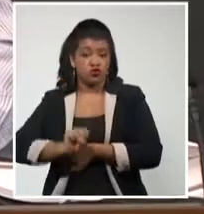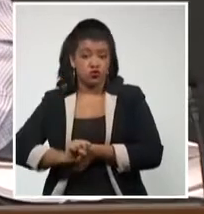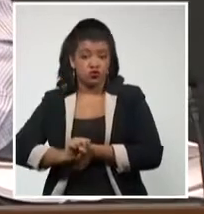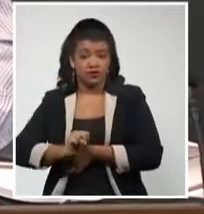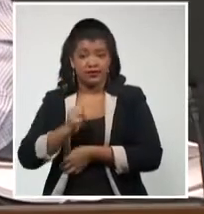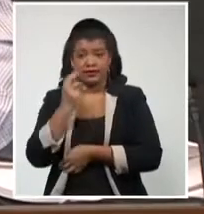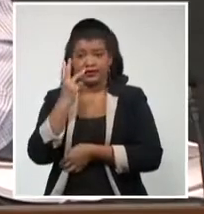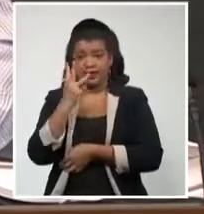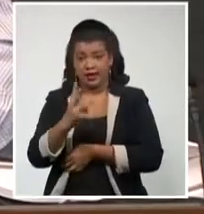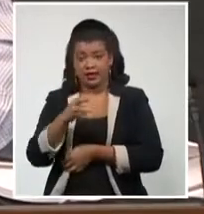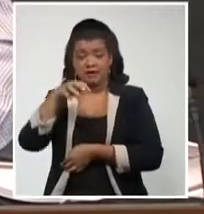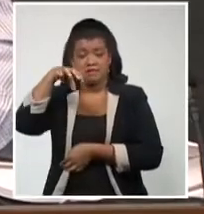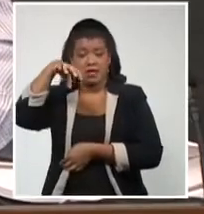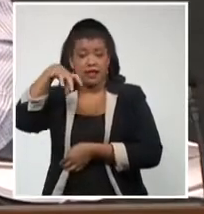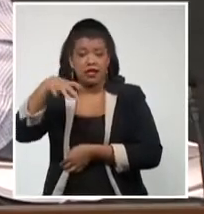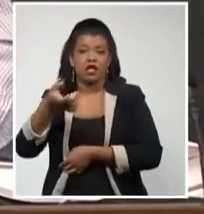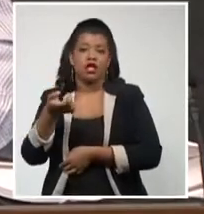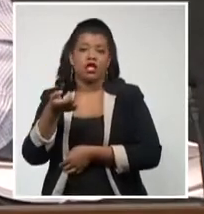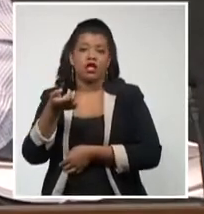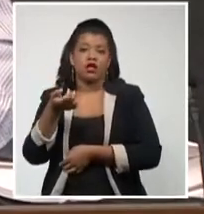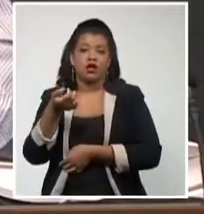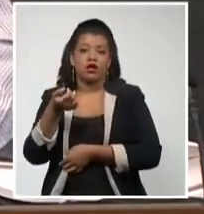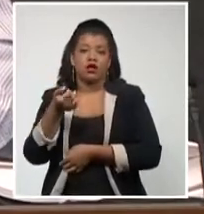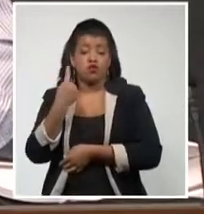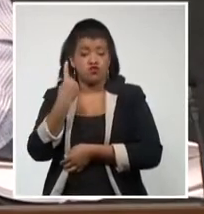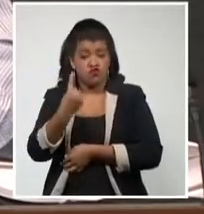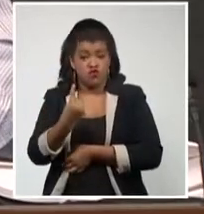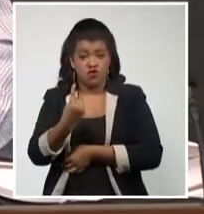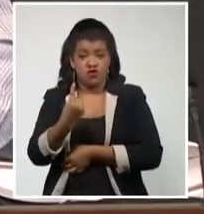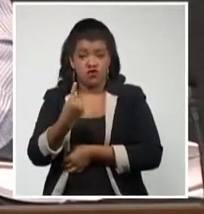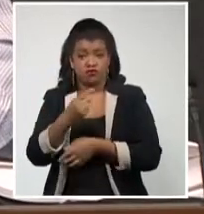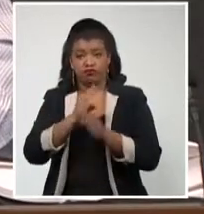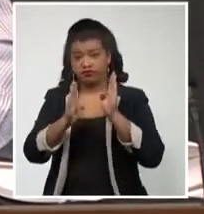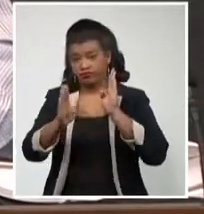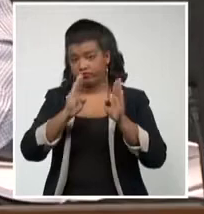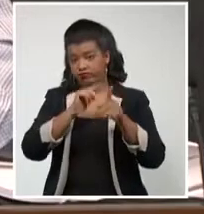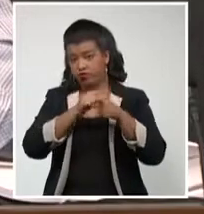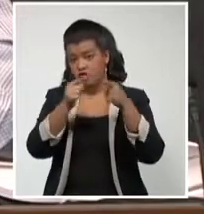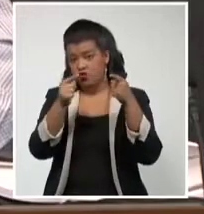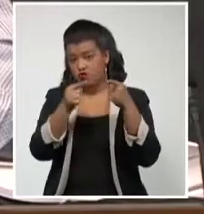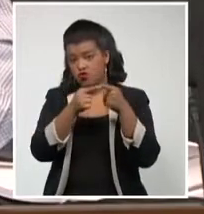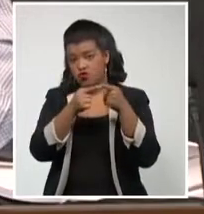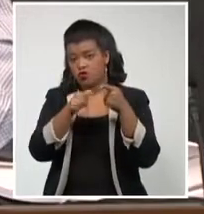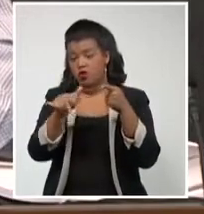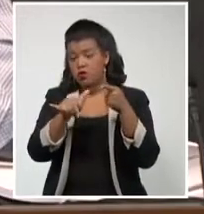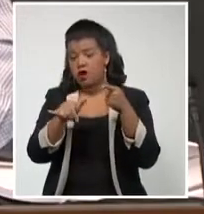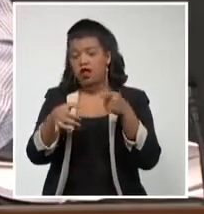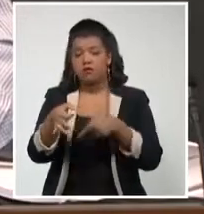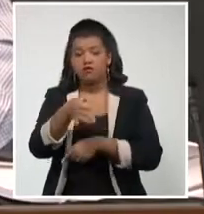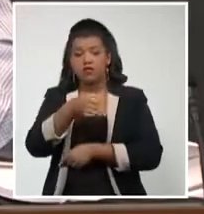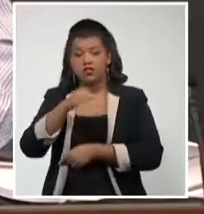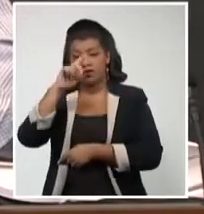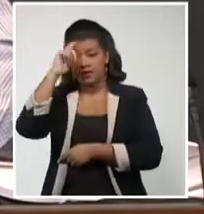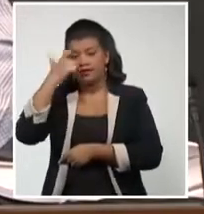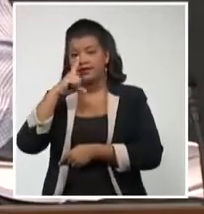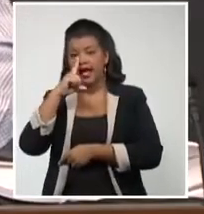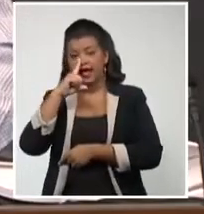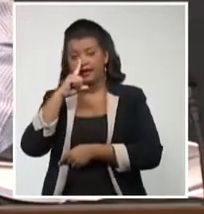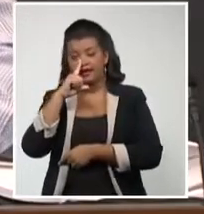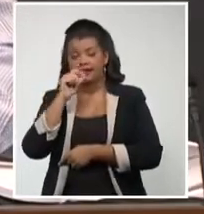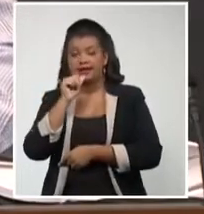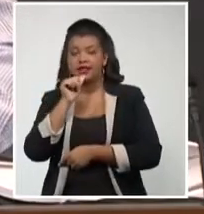Pinal de Río y Higuanes en fase 1 y mantener al municipio Sandino en transmisión